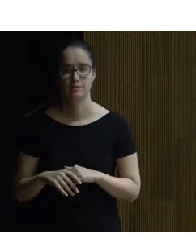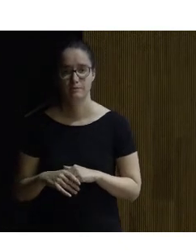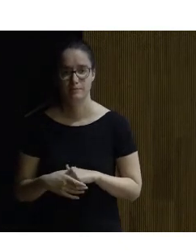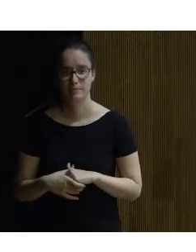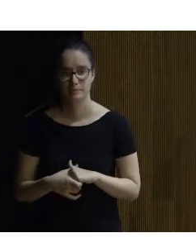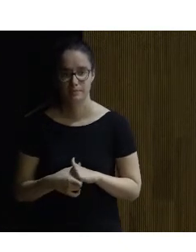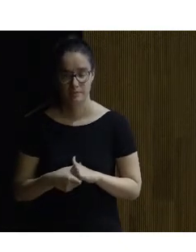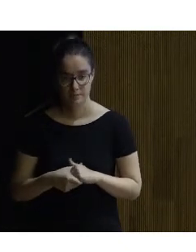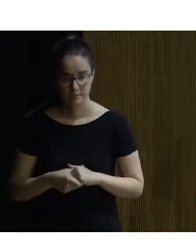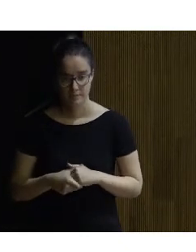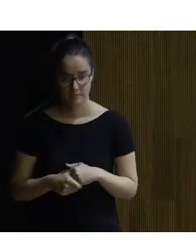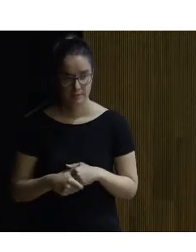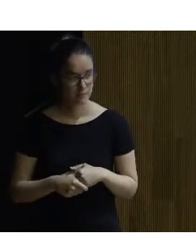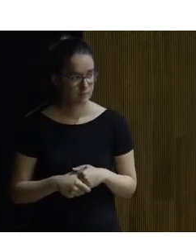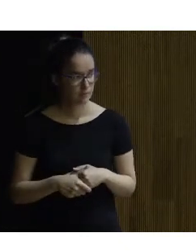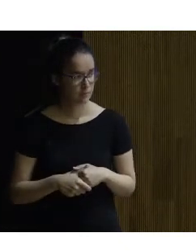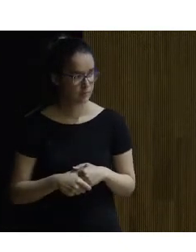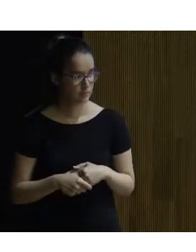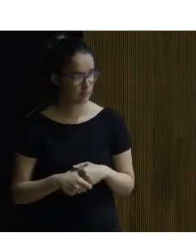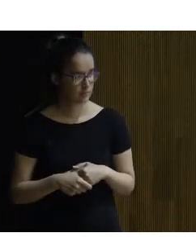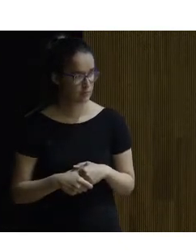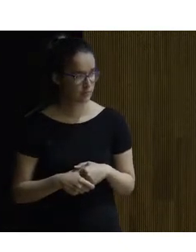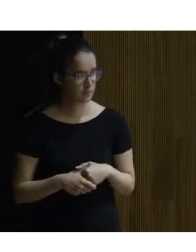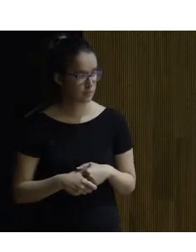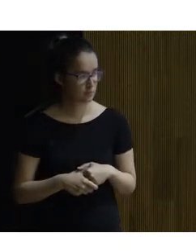no esto no era unos para atrás